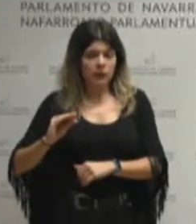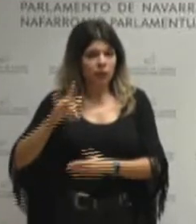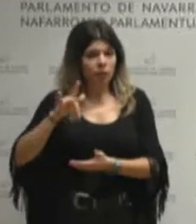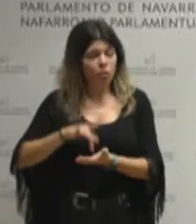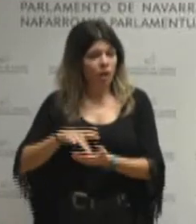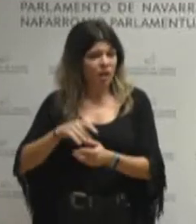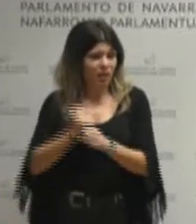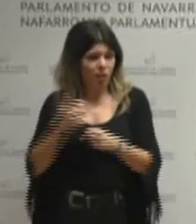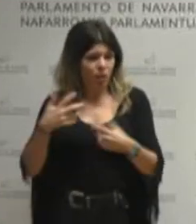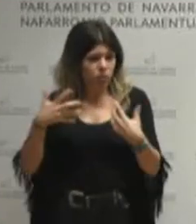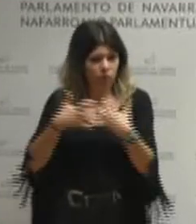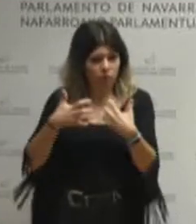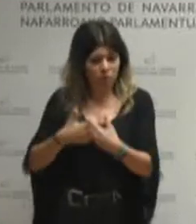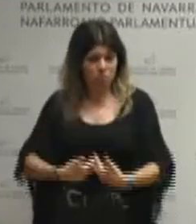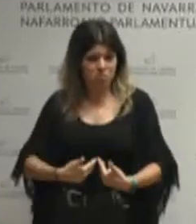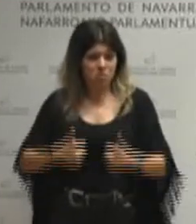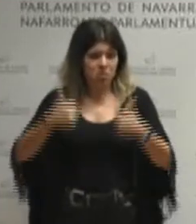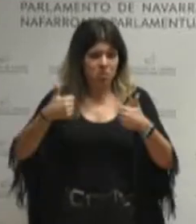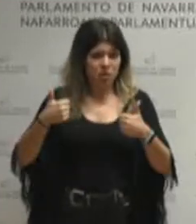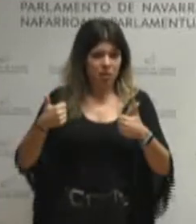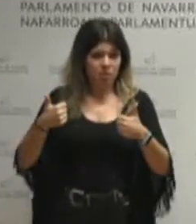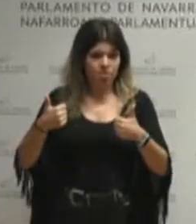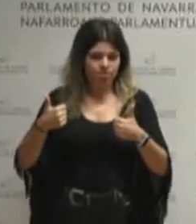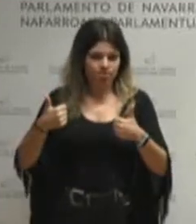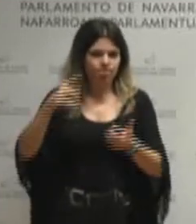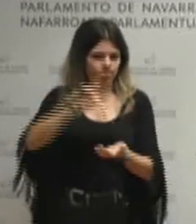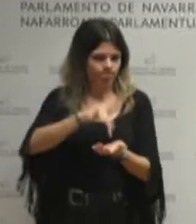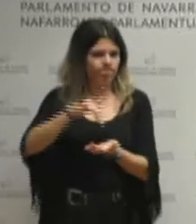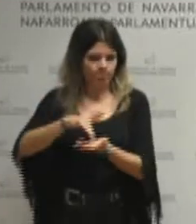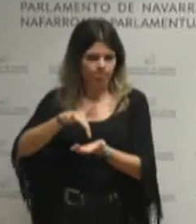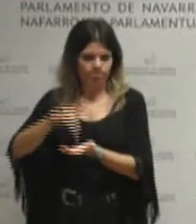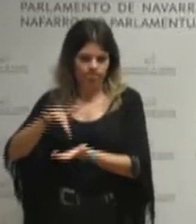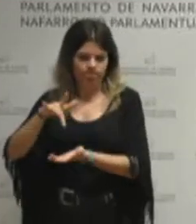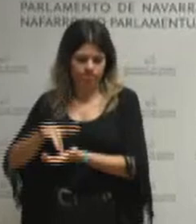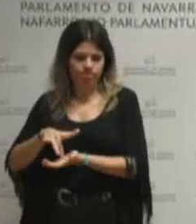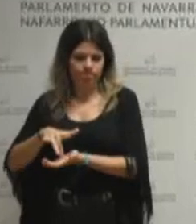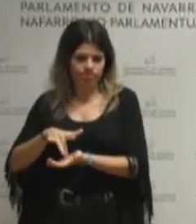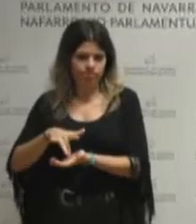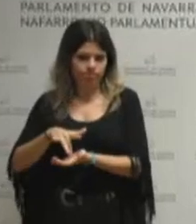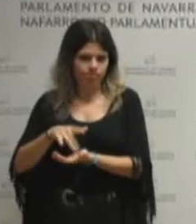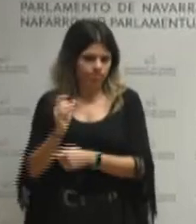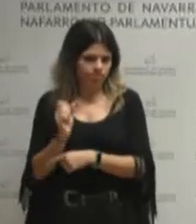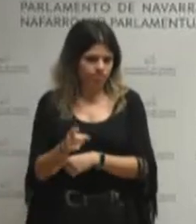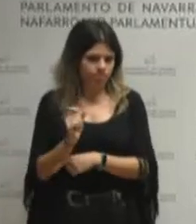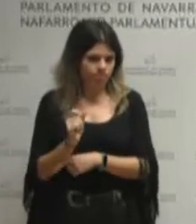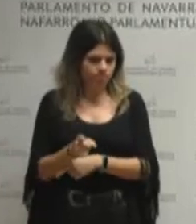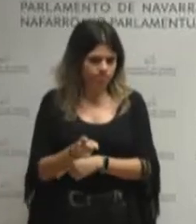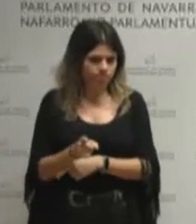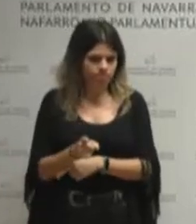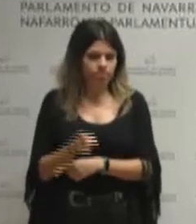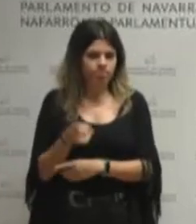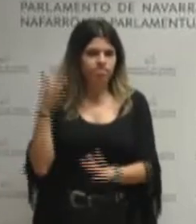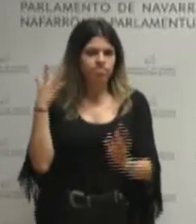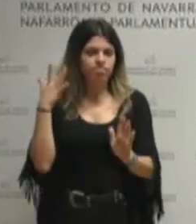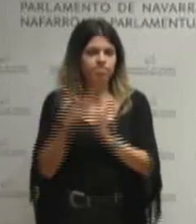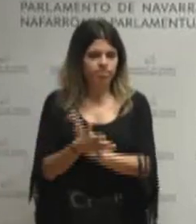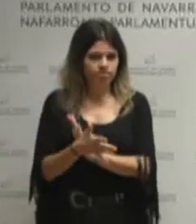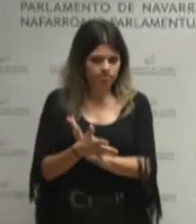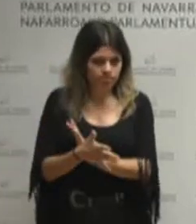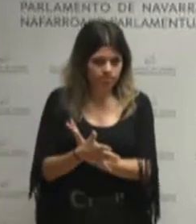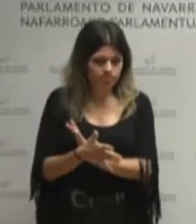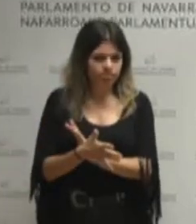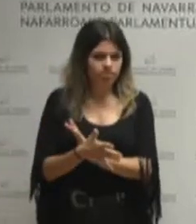laboral se han consolidado en nuestro mercado laboral provocando también una gran